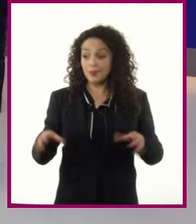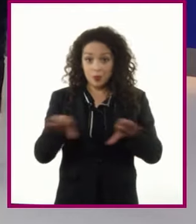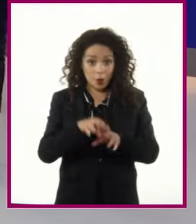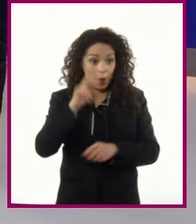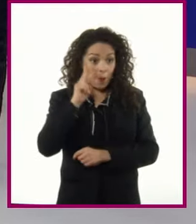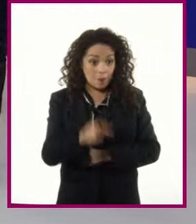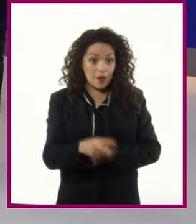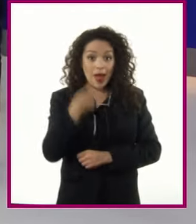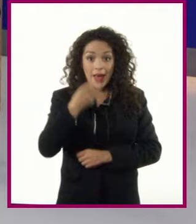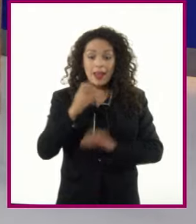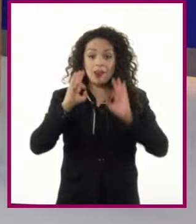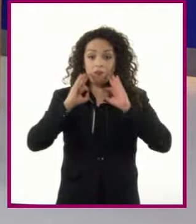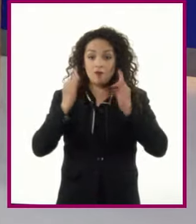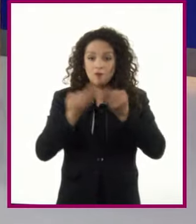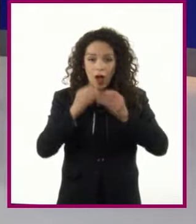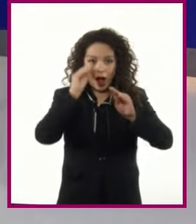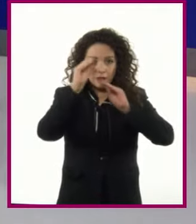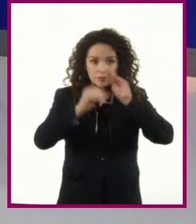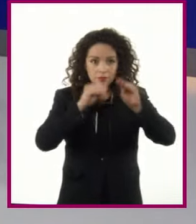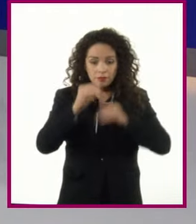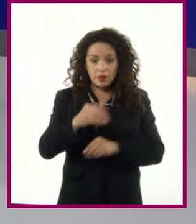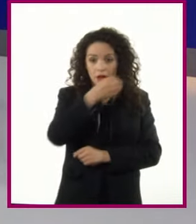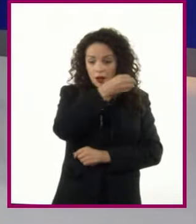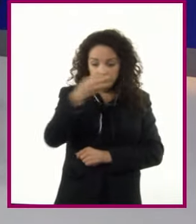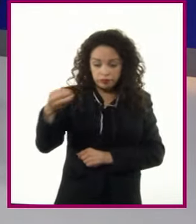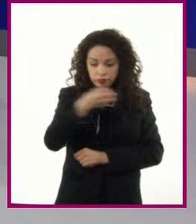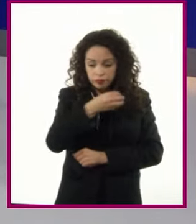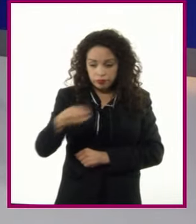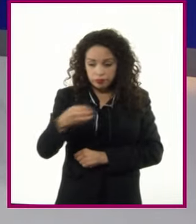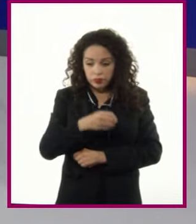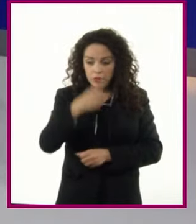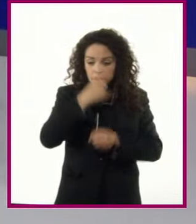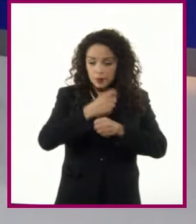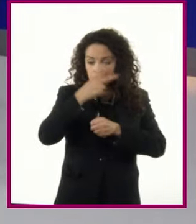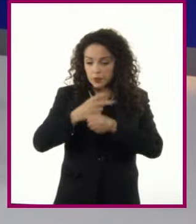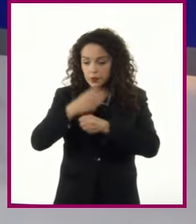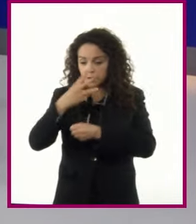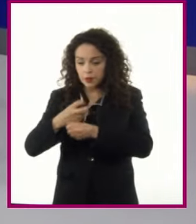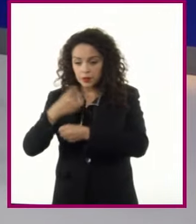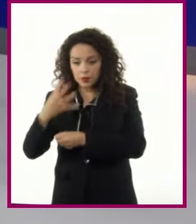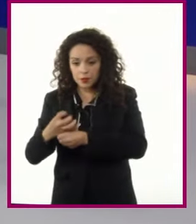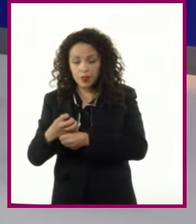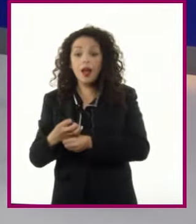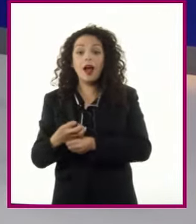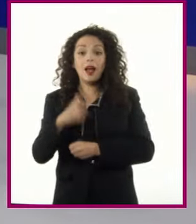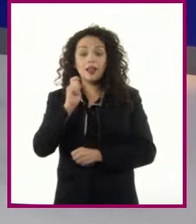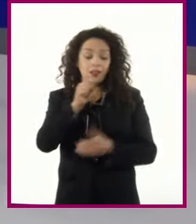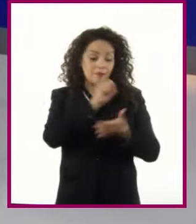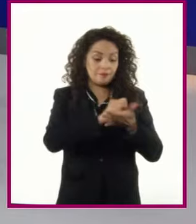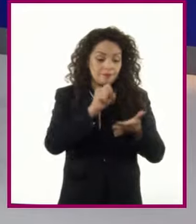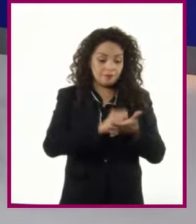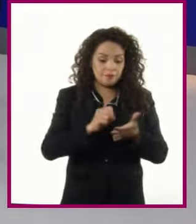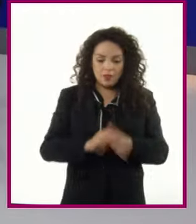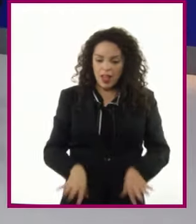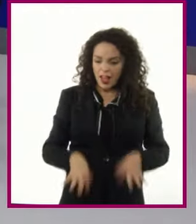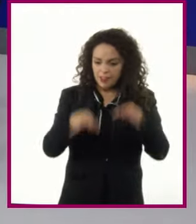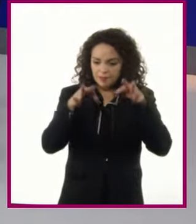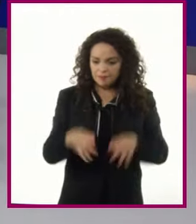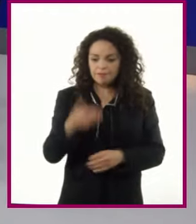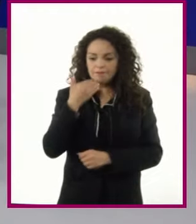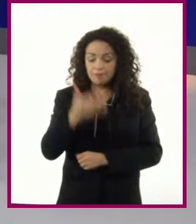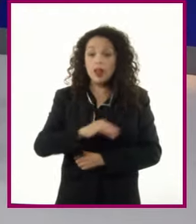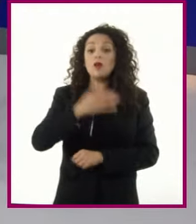al darle forma y respetar cada paso del resumen Se construye un escrito articulado y de